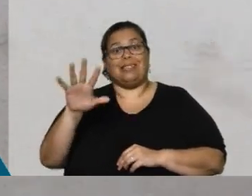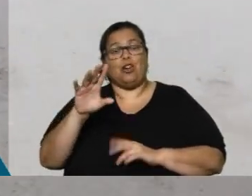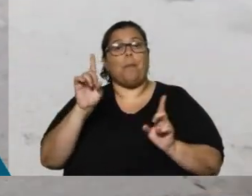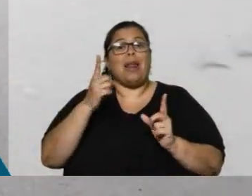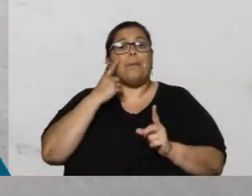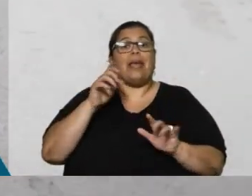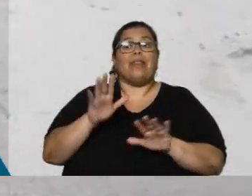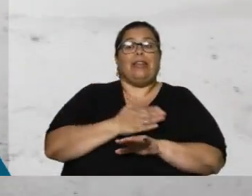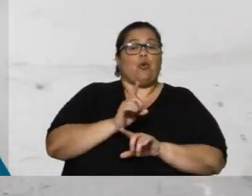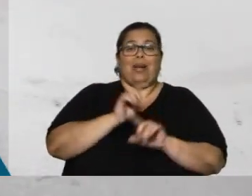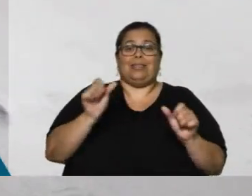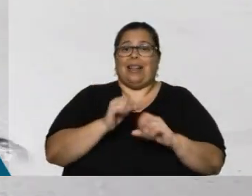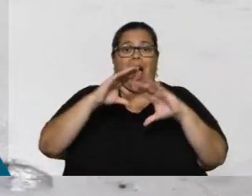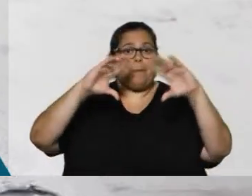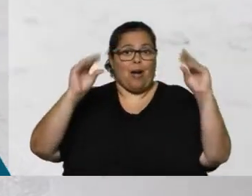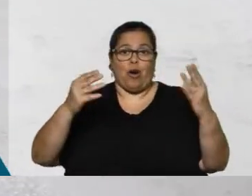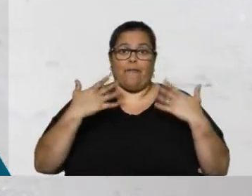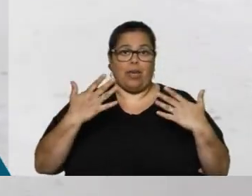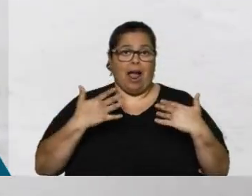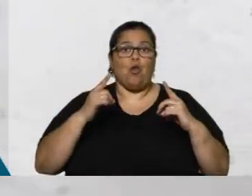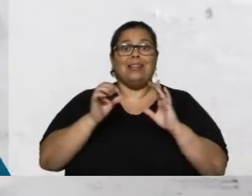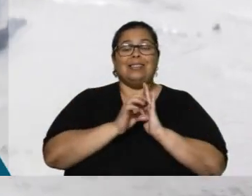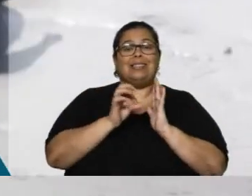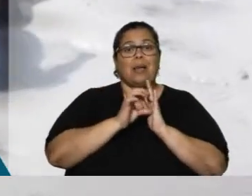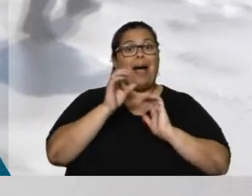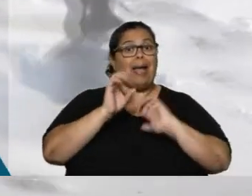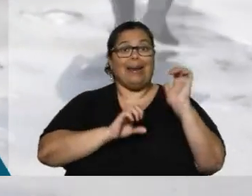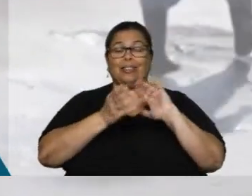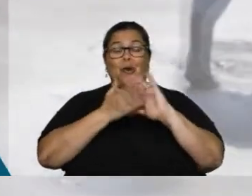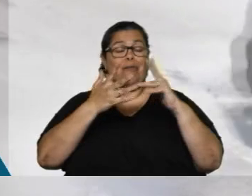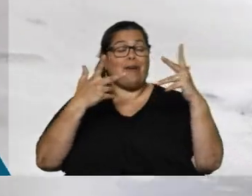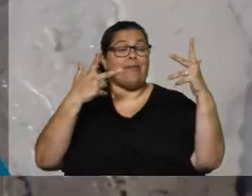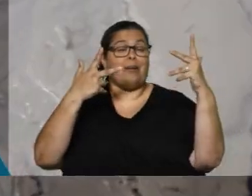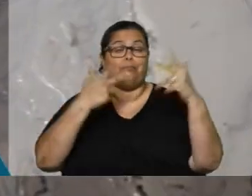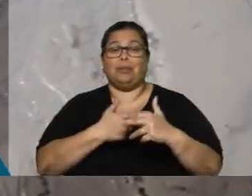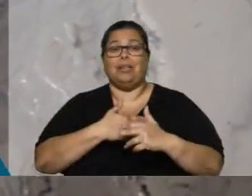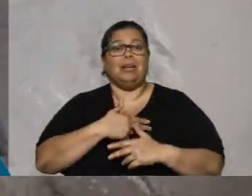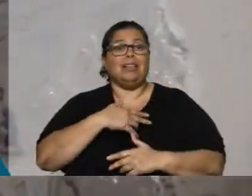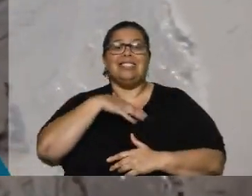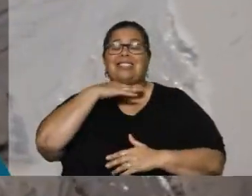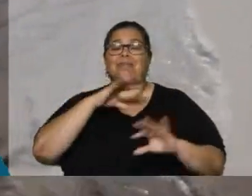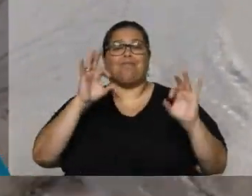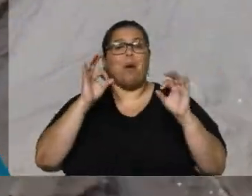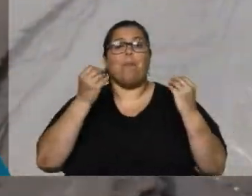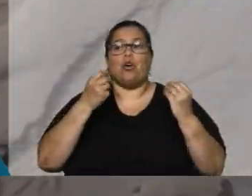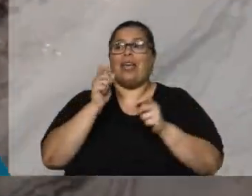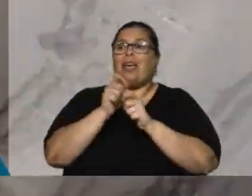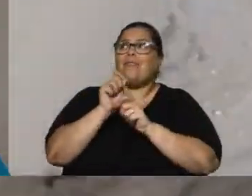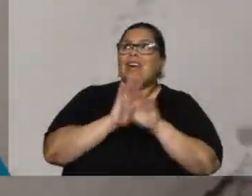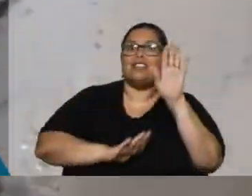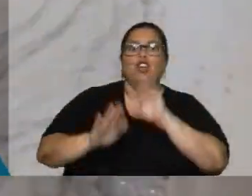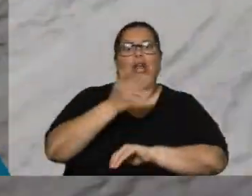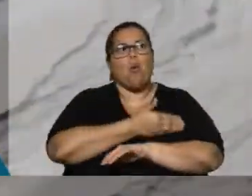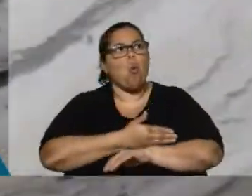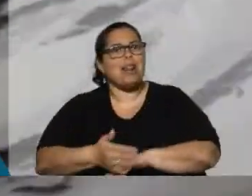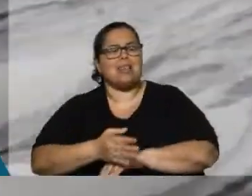apagones durante la temporada estival. El sistema eléctrico está al borde del colapso debido a la falta de inversiones y mantenimiento en las últimas décadas.